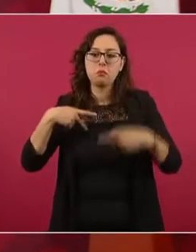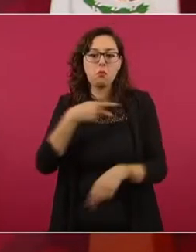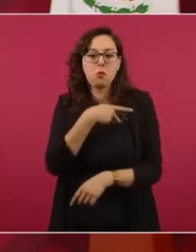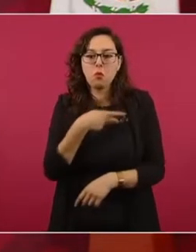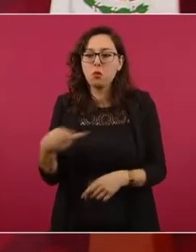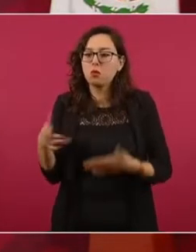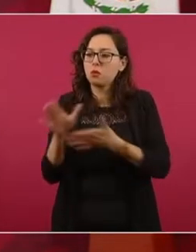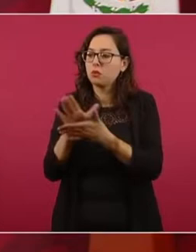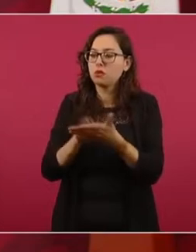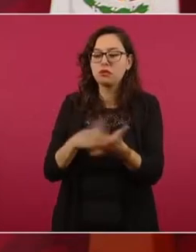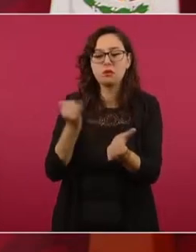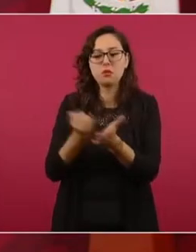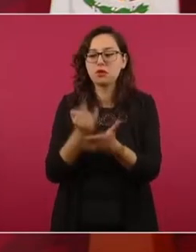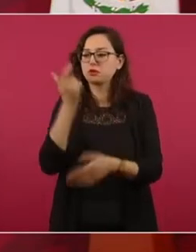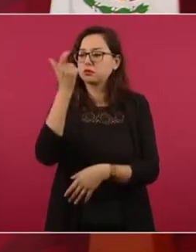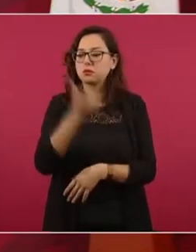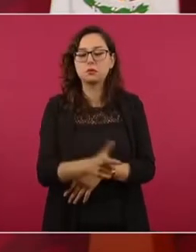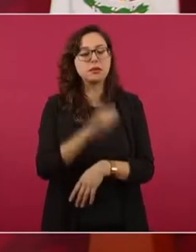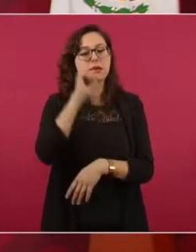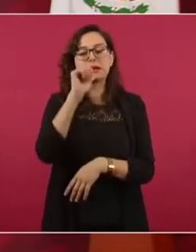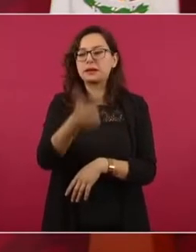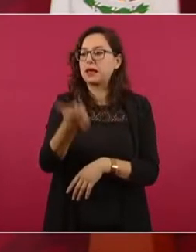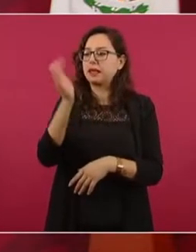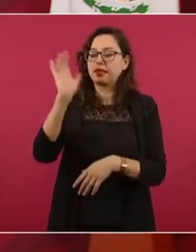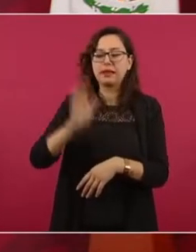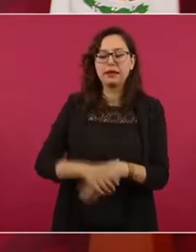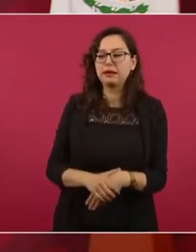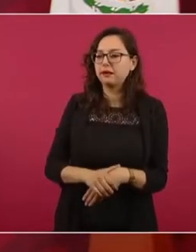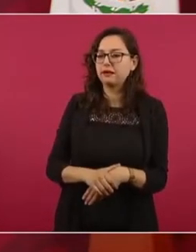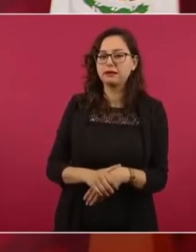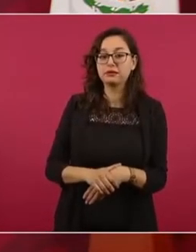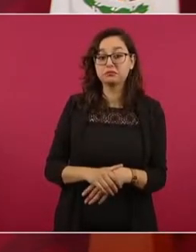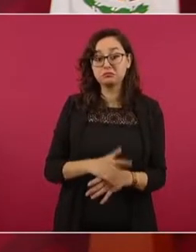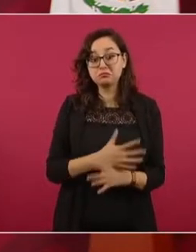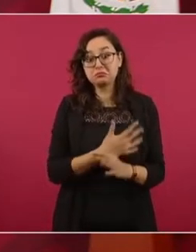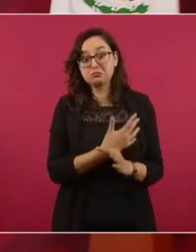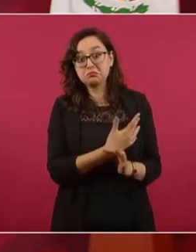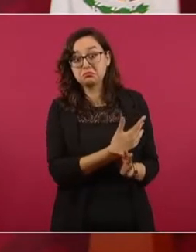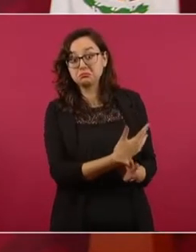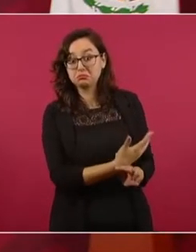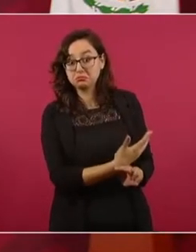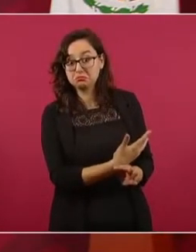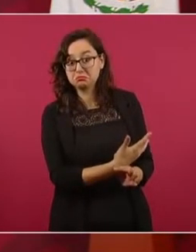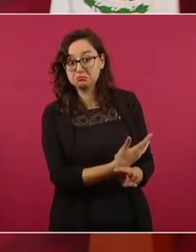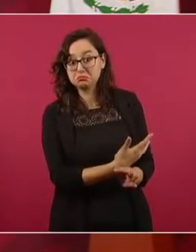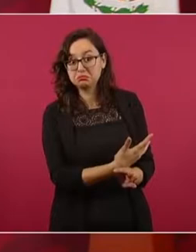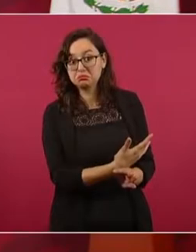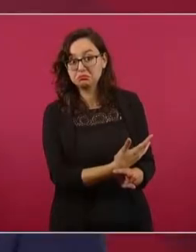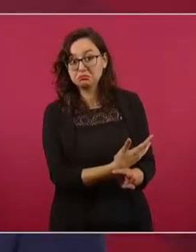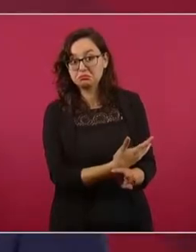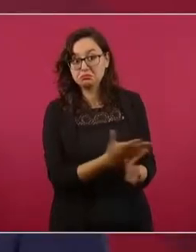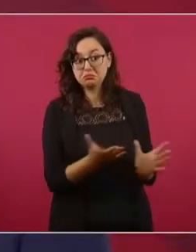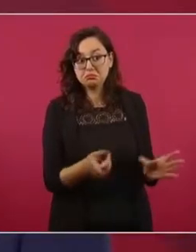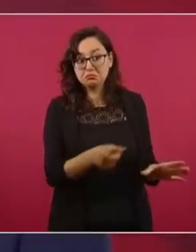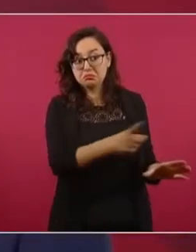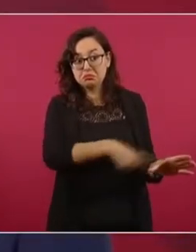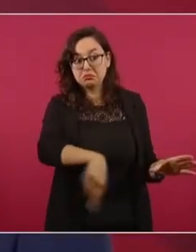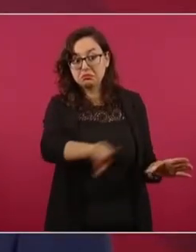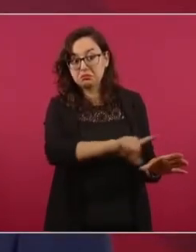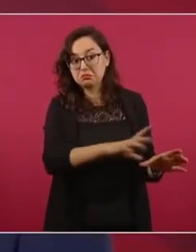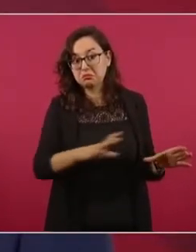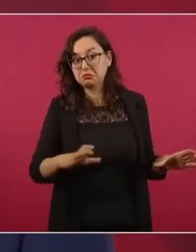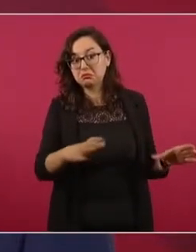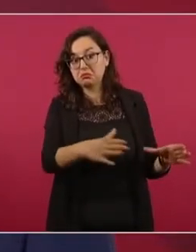que teníamos en la